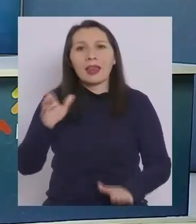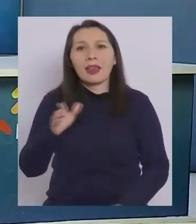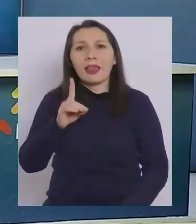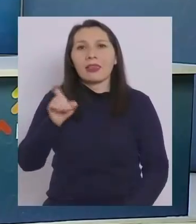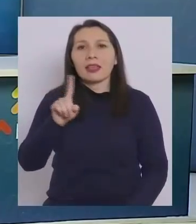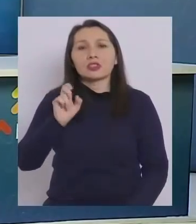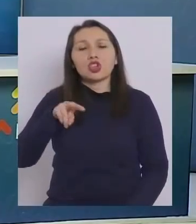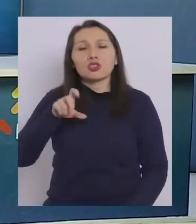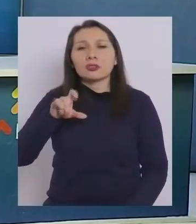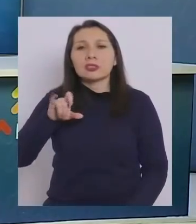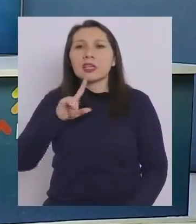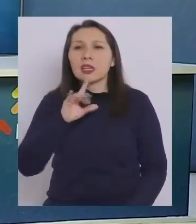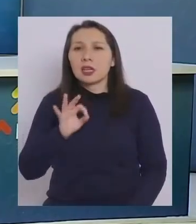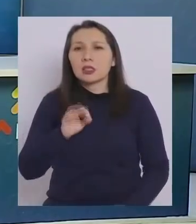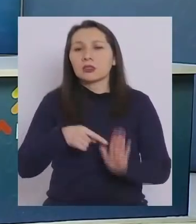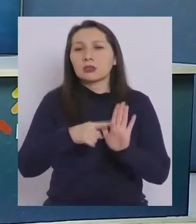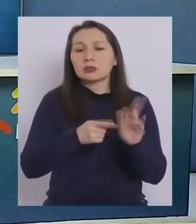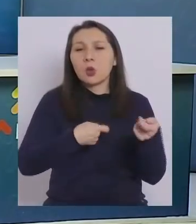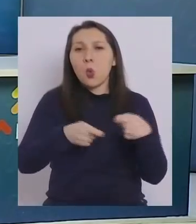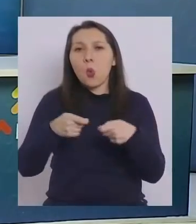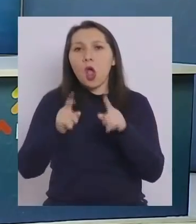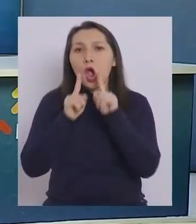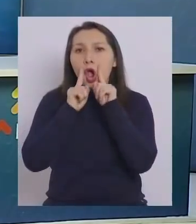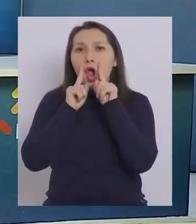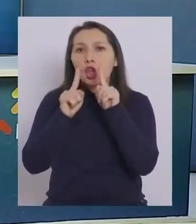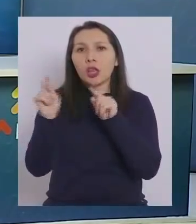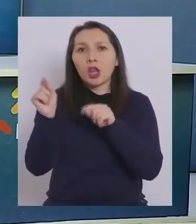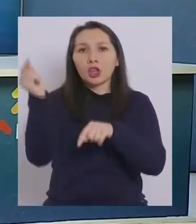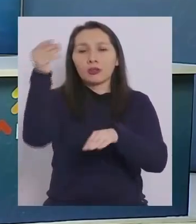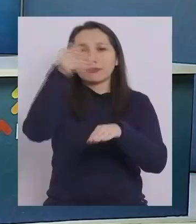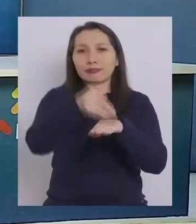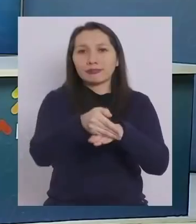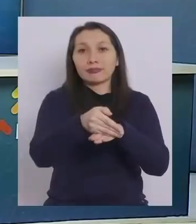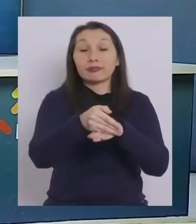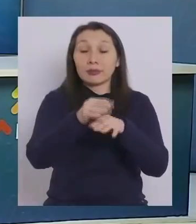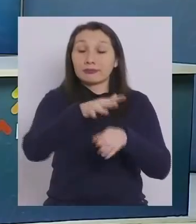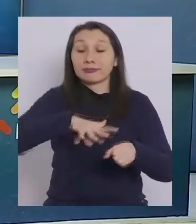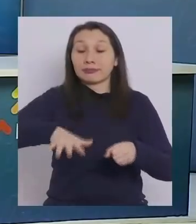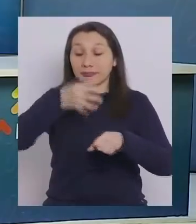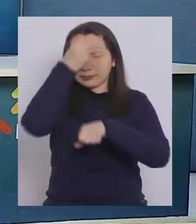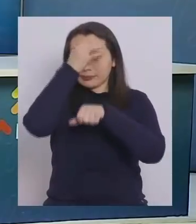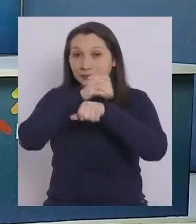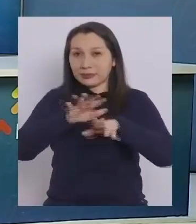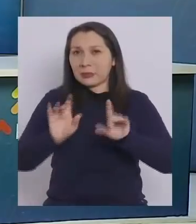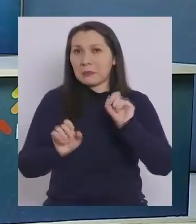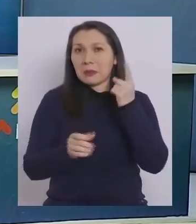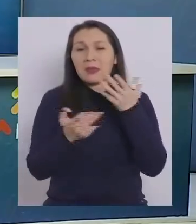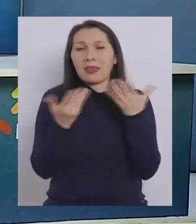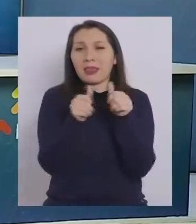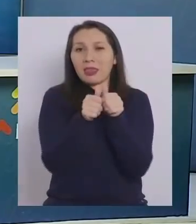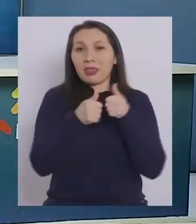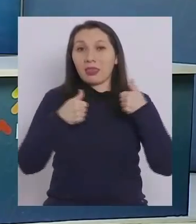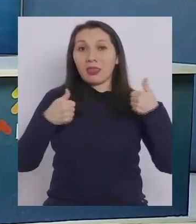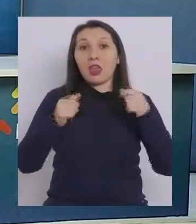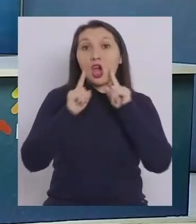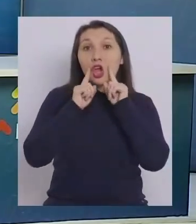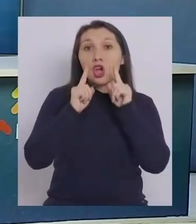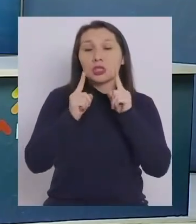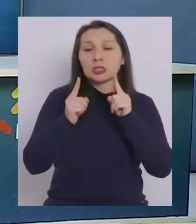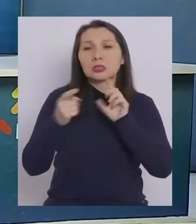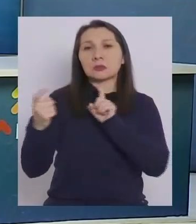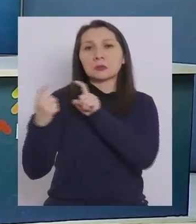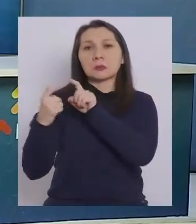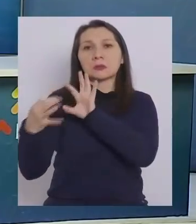una nota que da cuenta del negocio de los hoteles de tránsito en medio de la pandemia. Esta nota, ministro, señala primero que los directivos han compartido